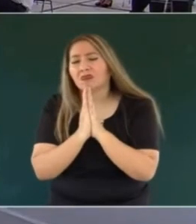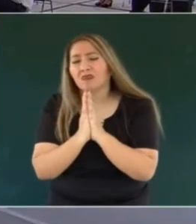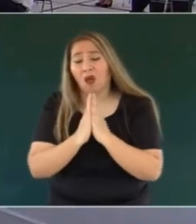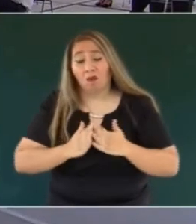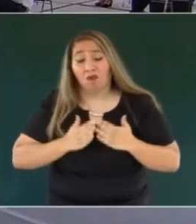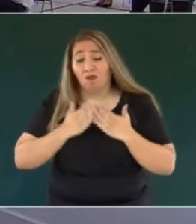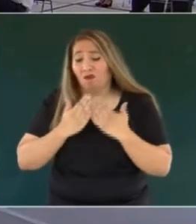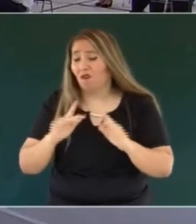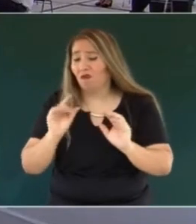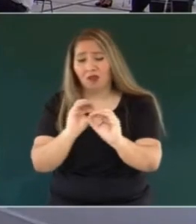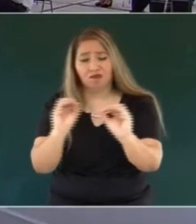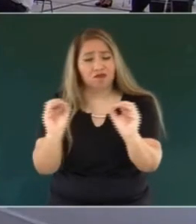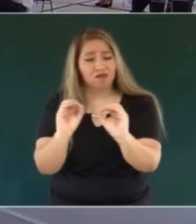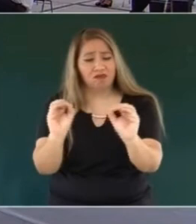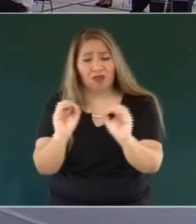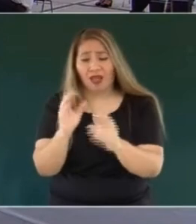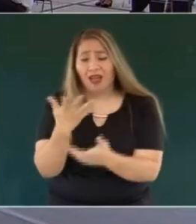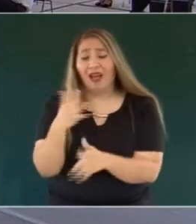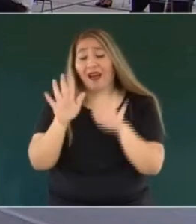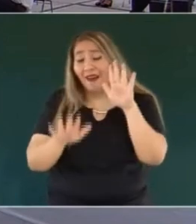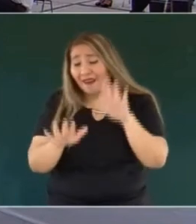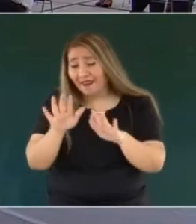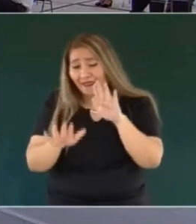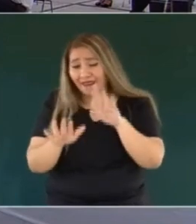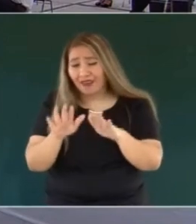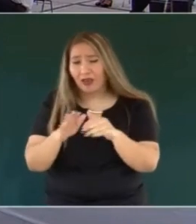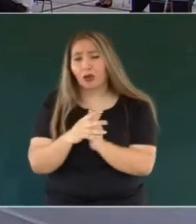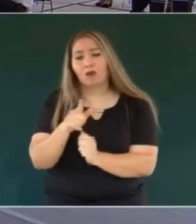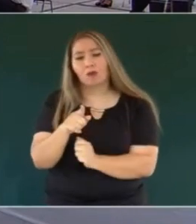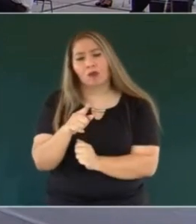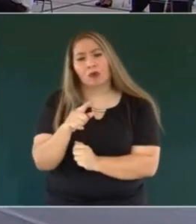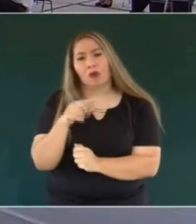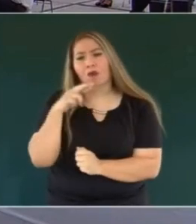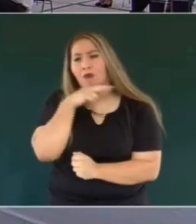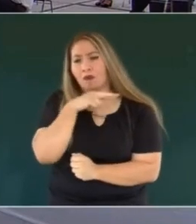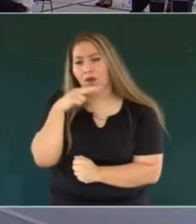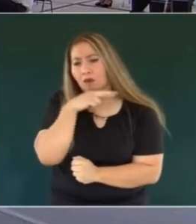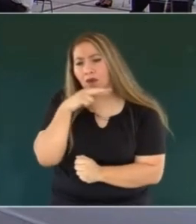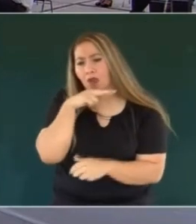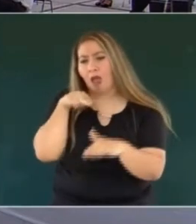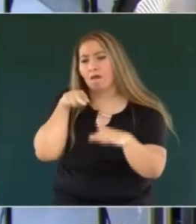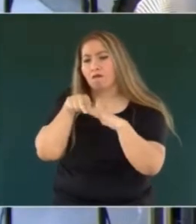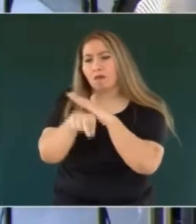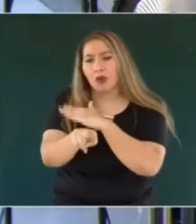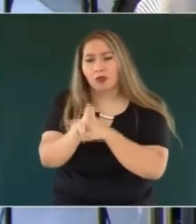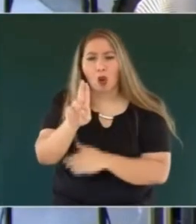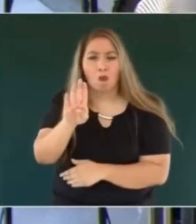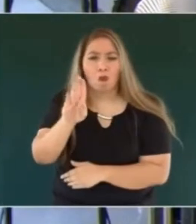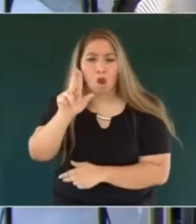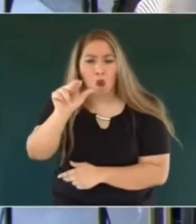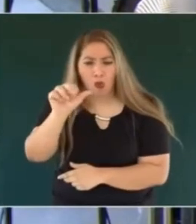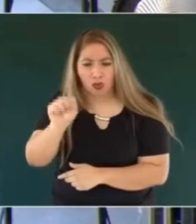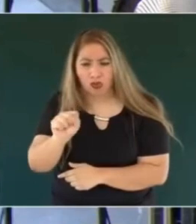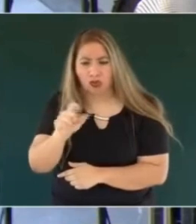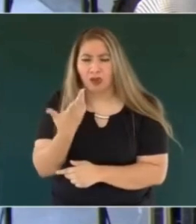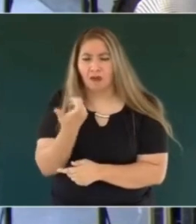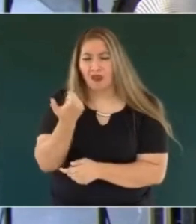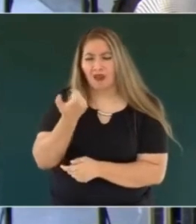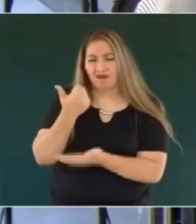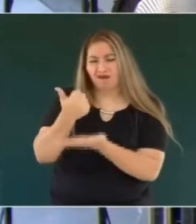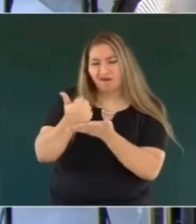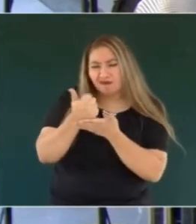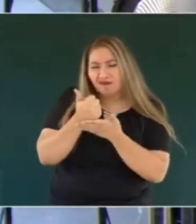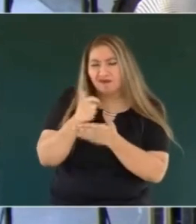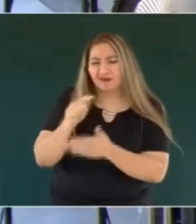información que le hacen llegar. Yo le digo de buena fuente, urge que se termine sobre el Metrobús para ayudar a la economía de las familias